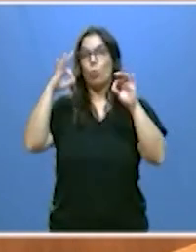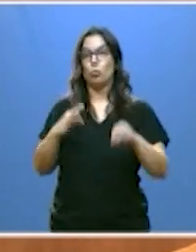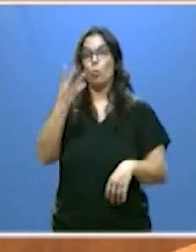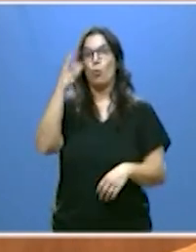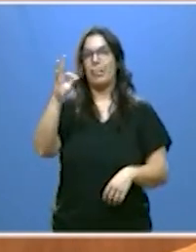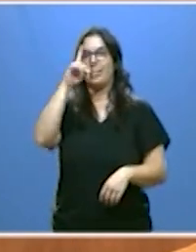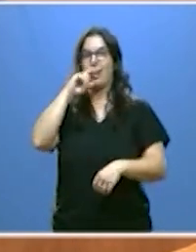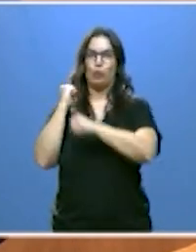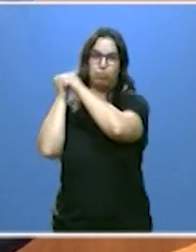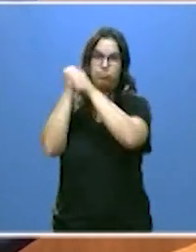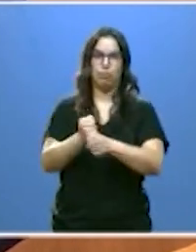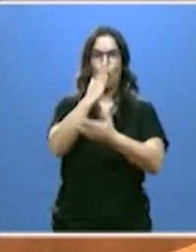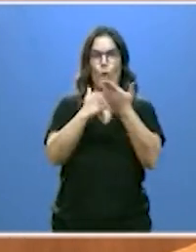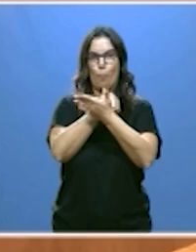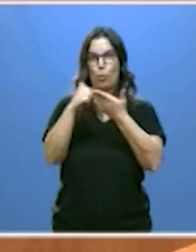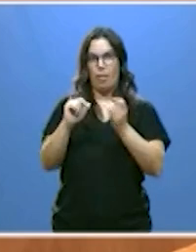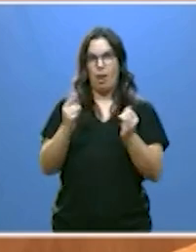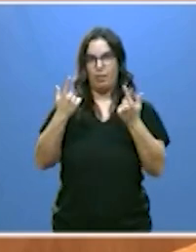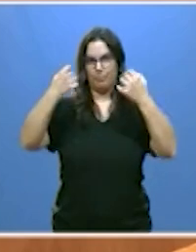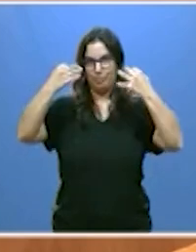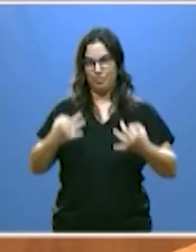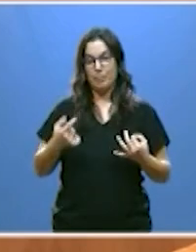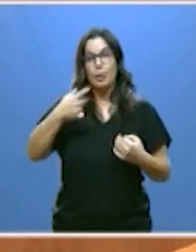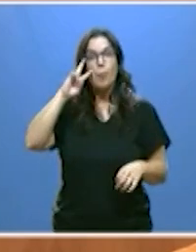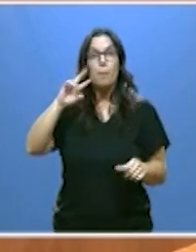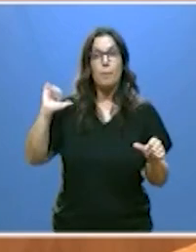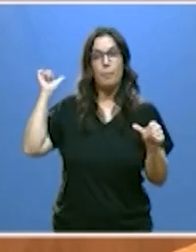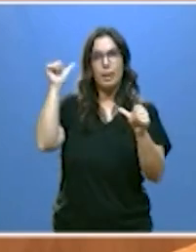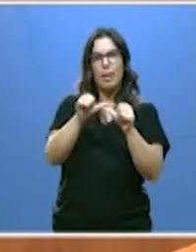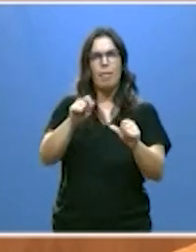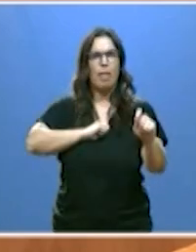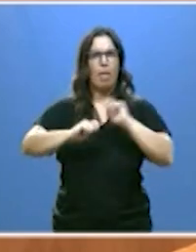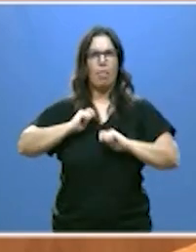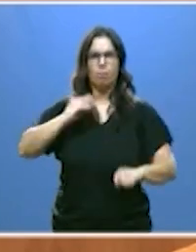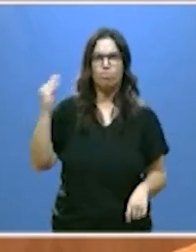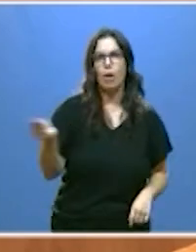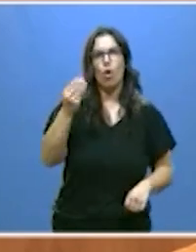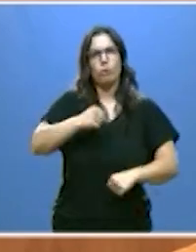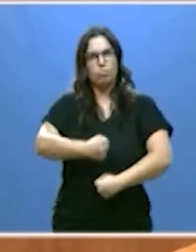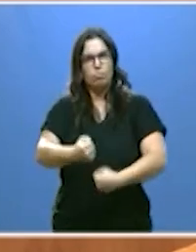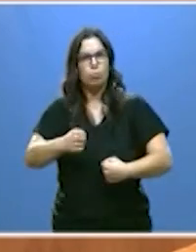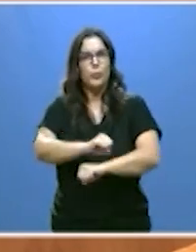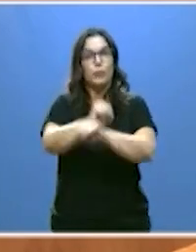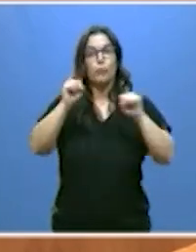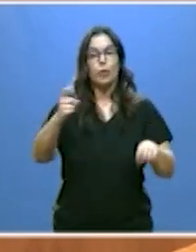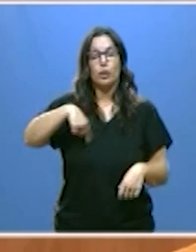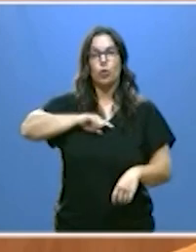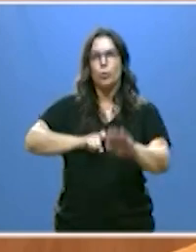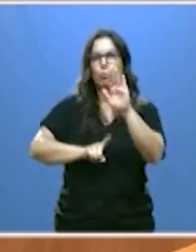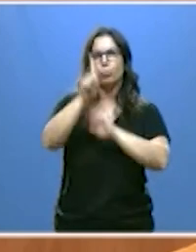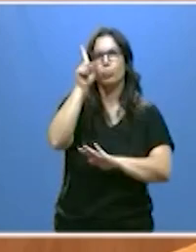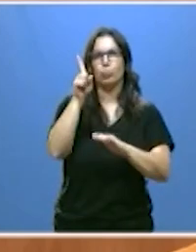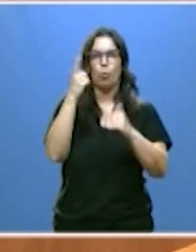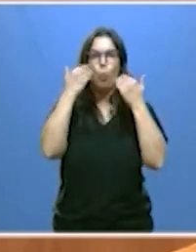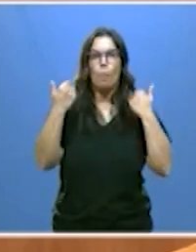años siendo comunidad autónoma. Una experiencia que nos ha hecho mejores y más fuertes. Hemos crecido en desarrollo